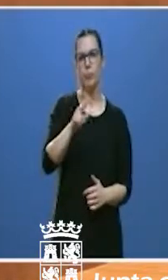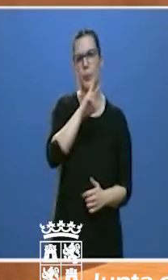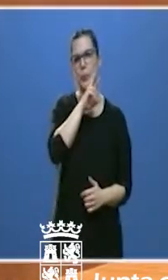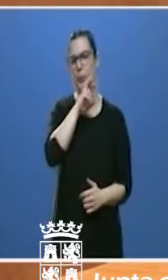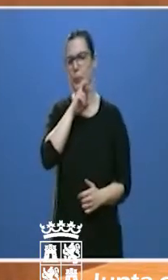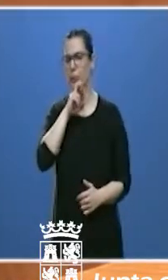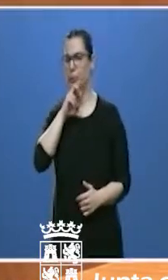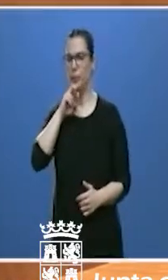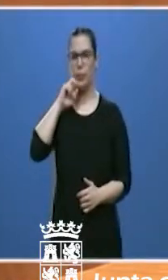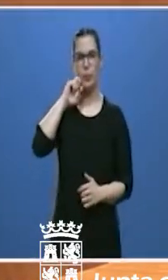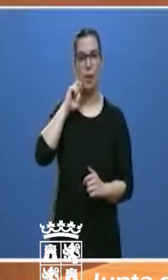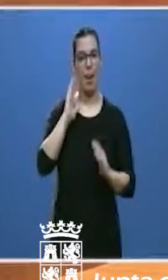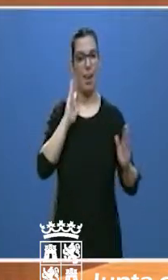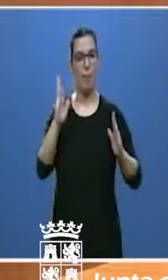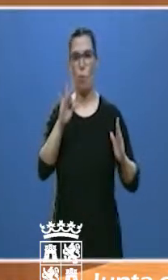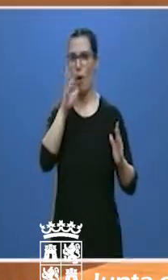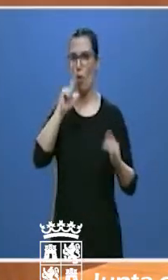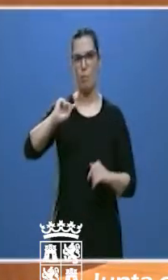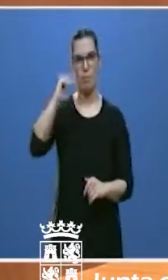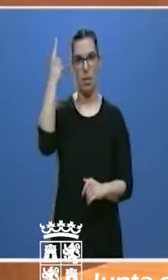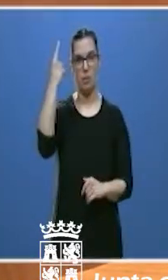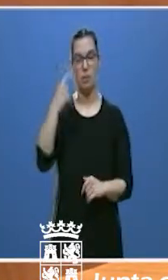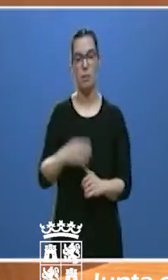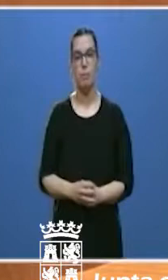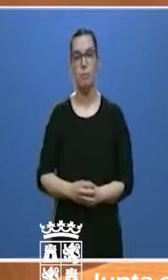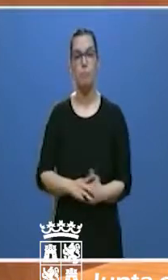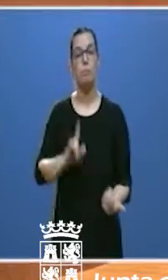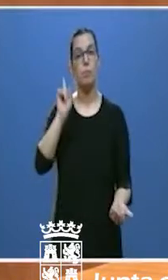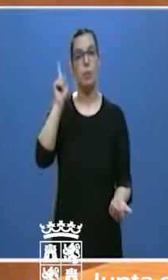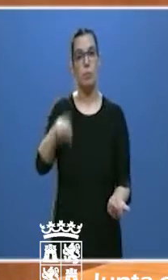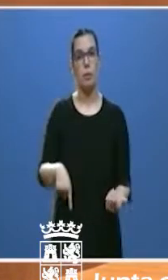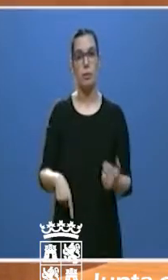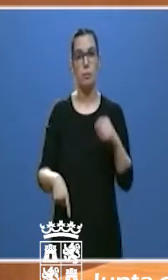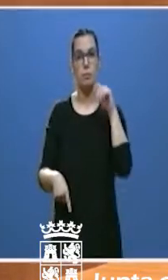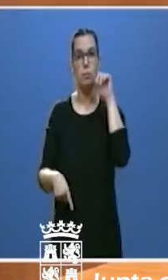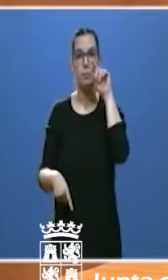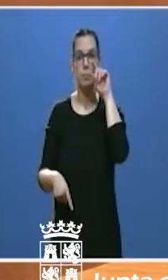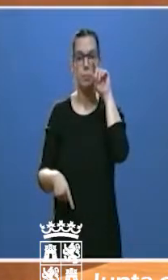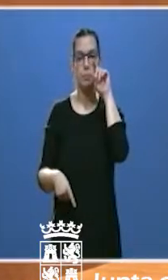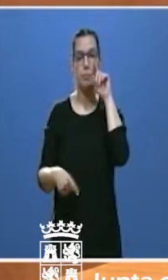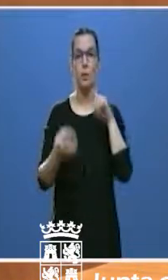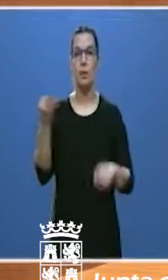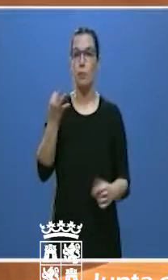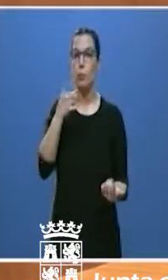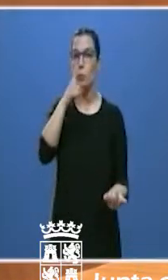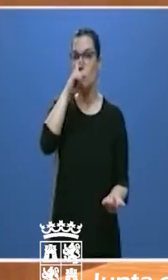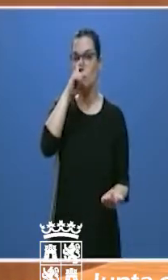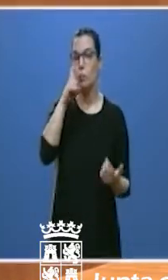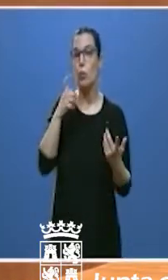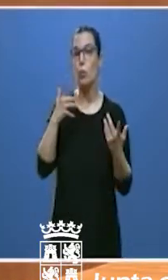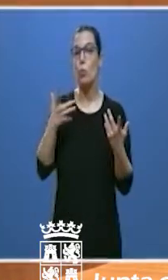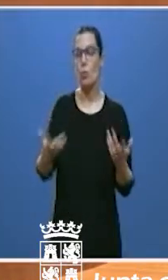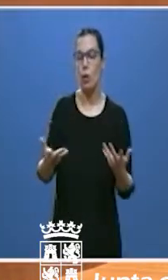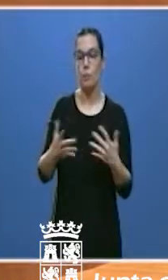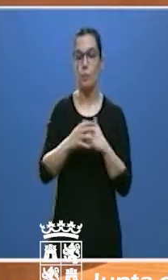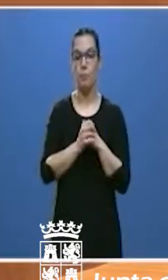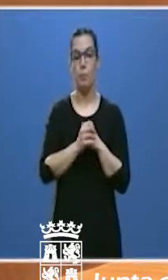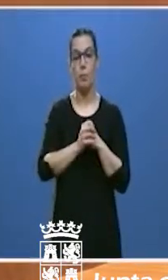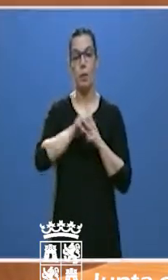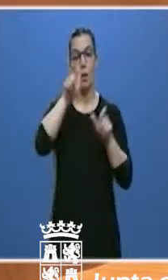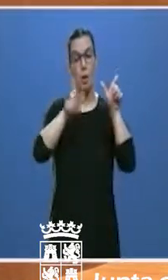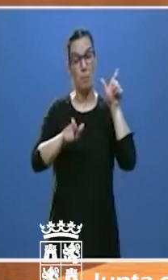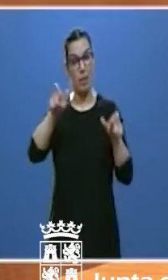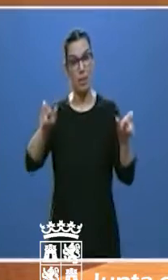importante que nunca. Pero también tenemos que recordar que acordarnos de aquellas personas